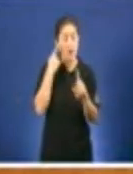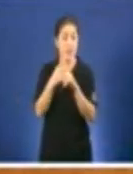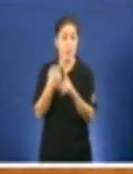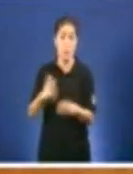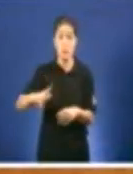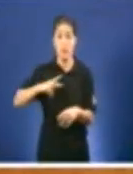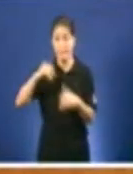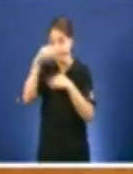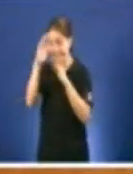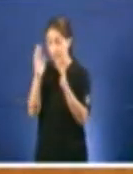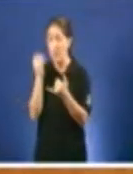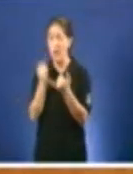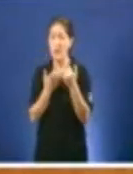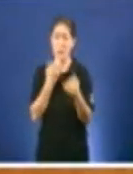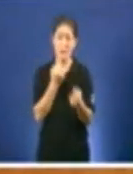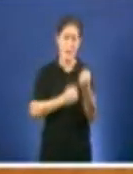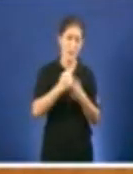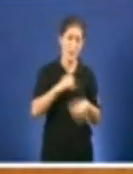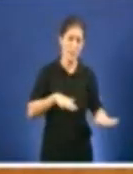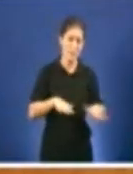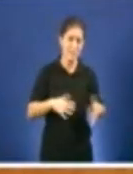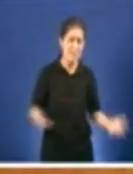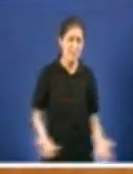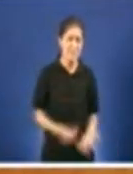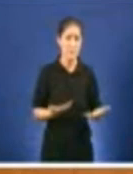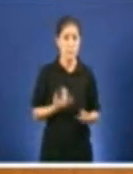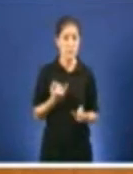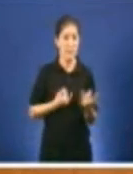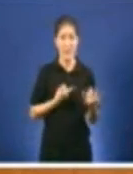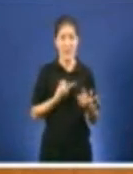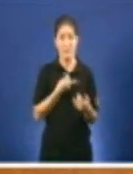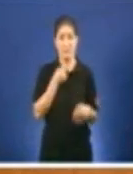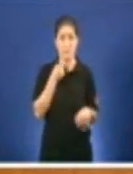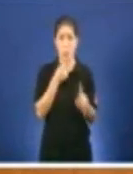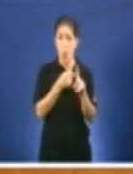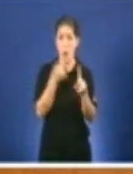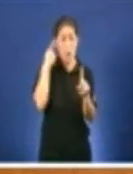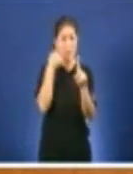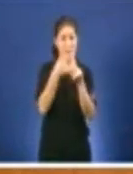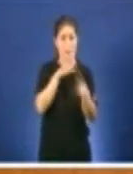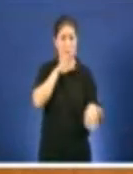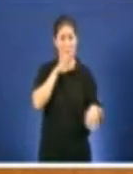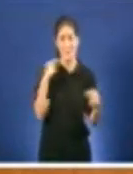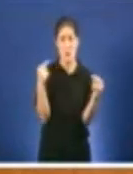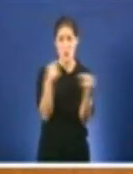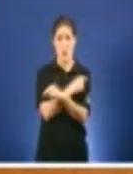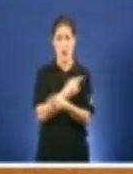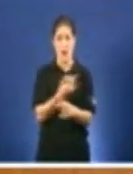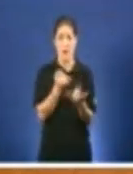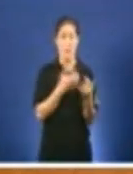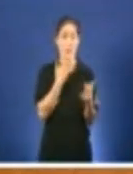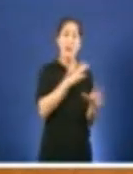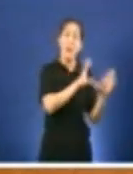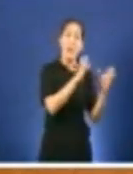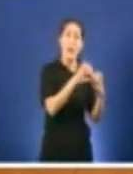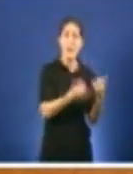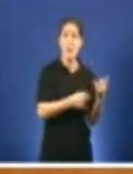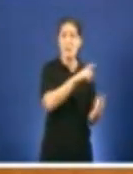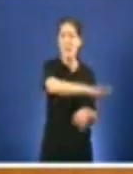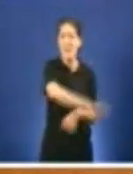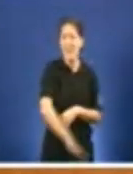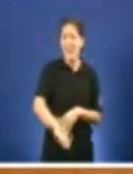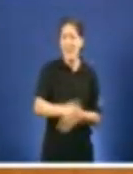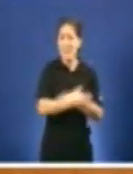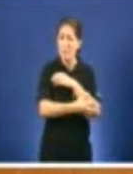económica, mentre se trata de ocultar a miseria que conduciron a parte da cidadanía, a intolerabe proveza infantil, pero